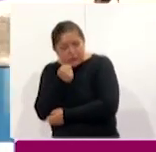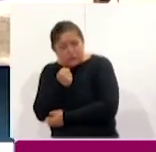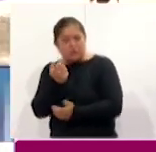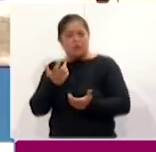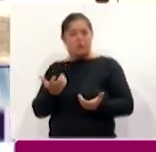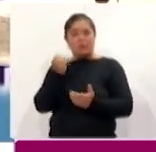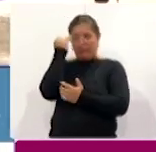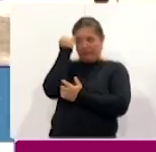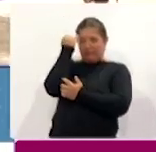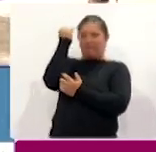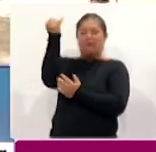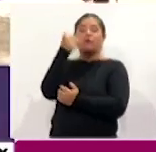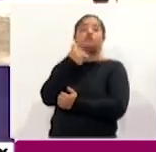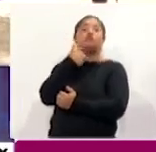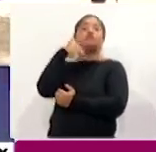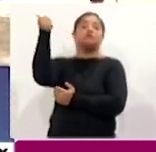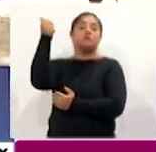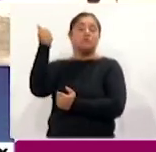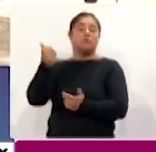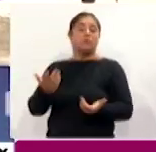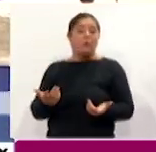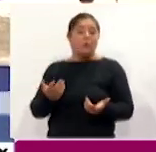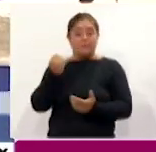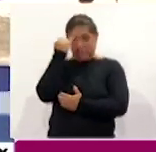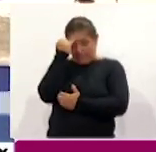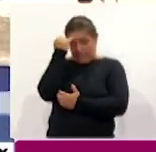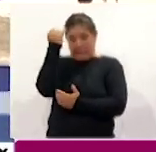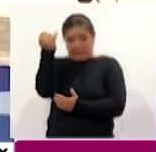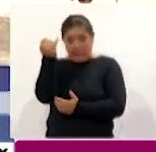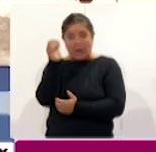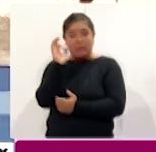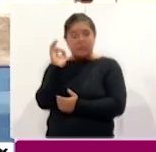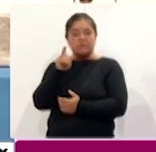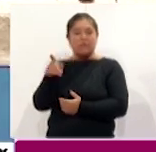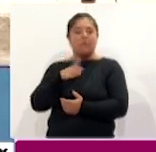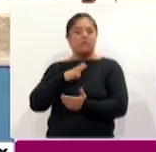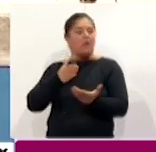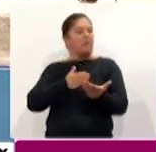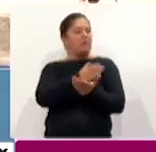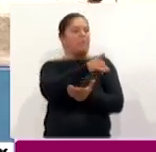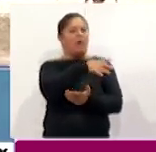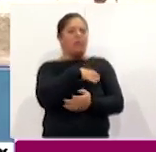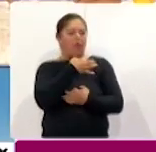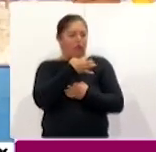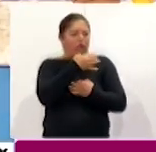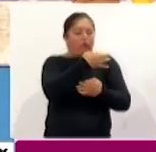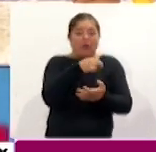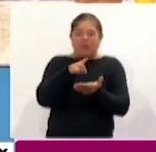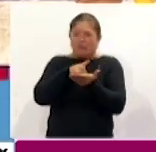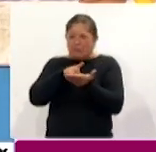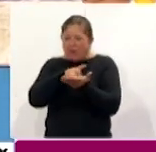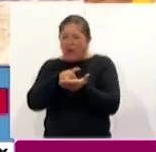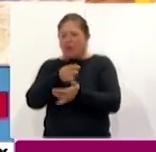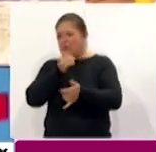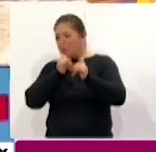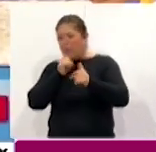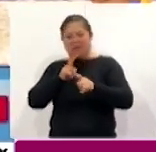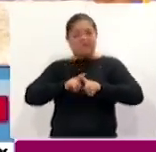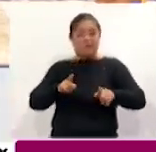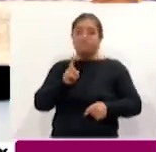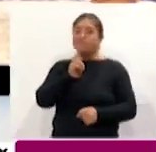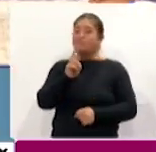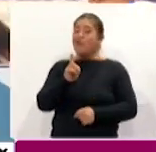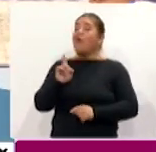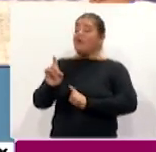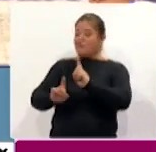de una idea de suicidio, de una idea de entrar a las adicciones, y el deporte es lo